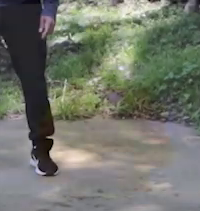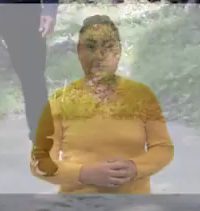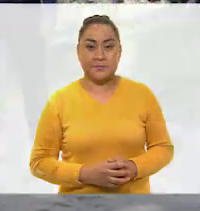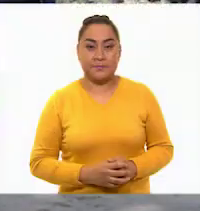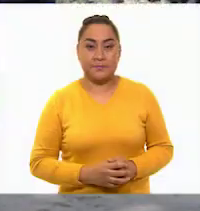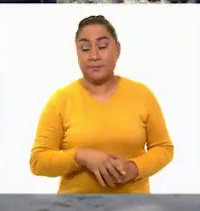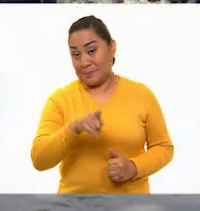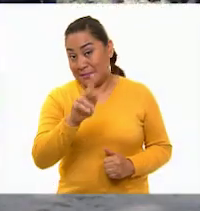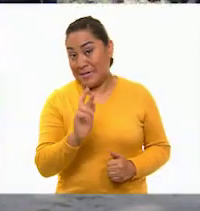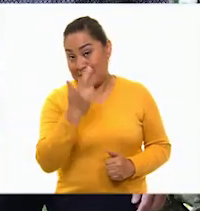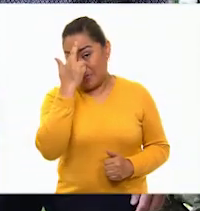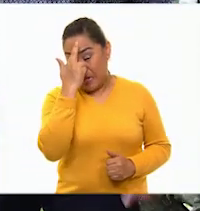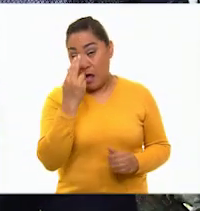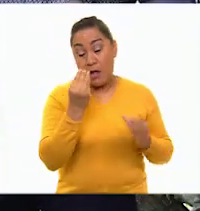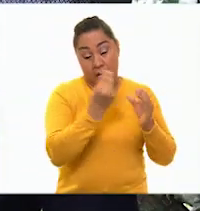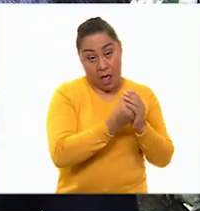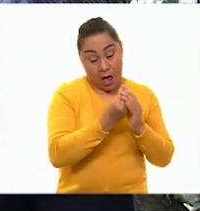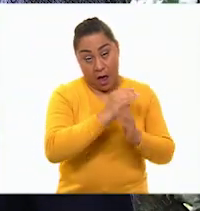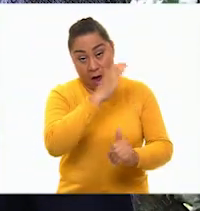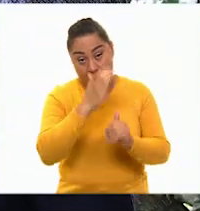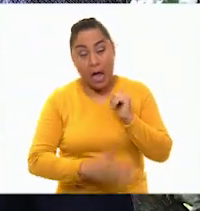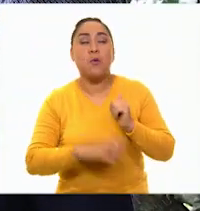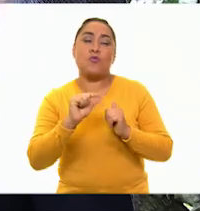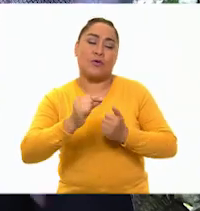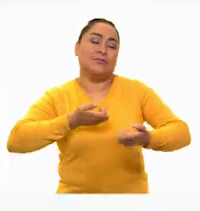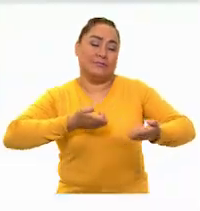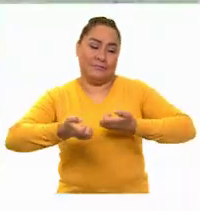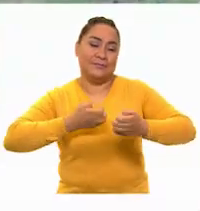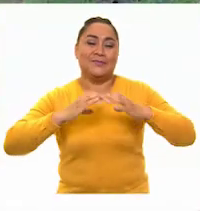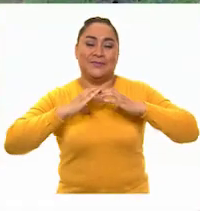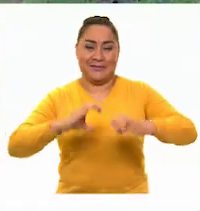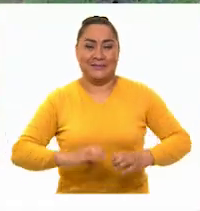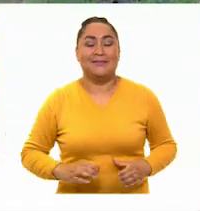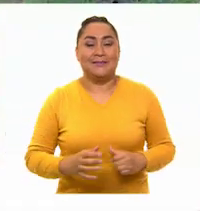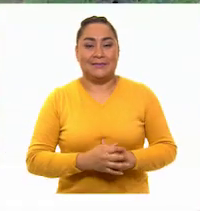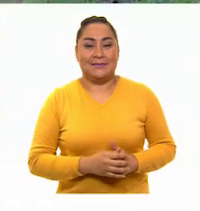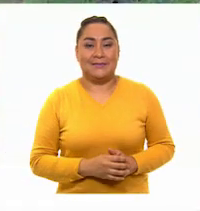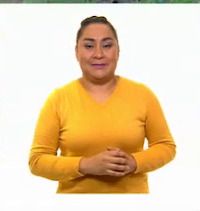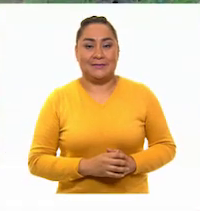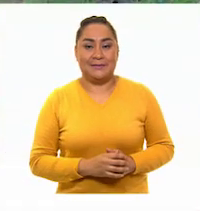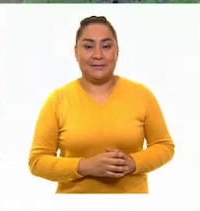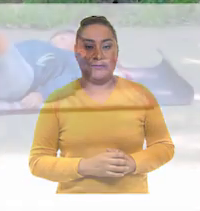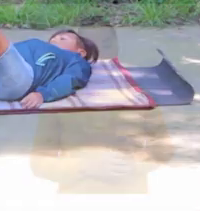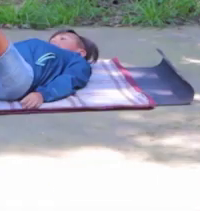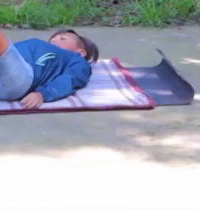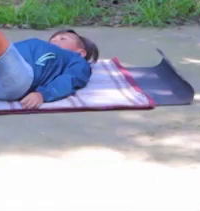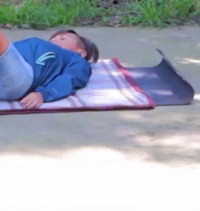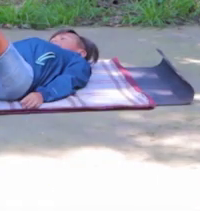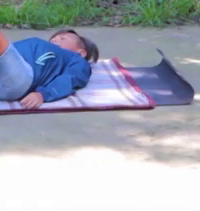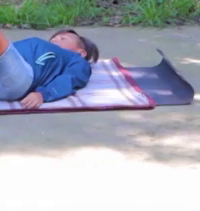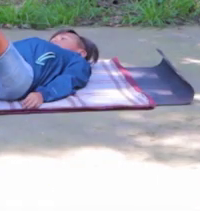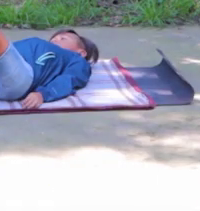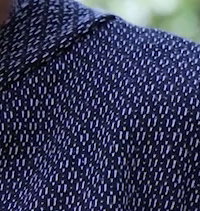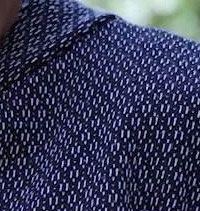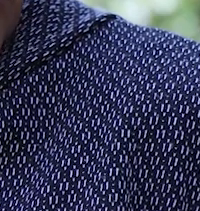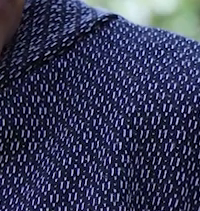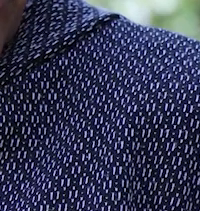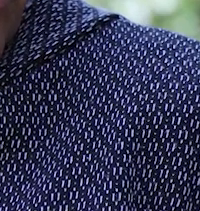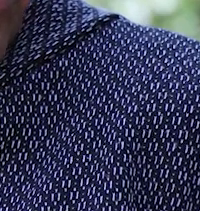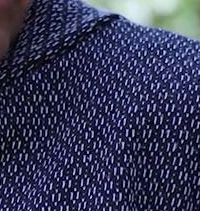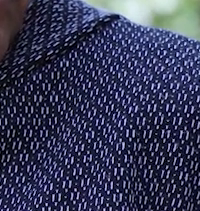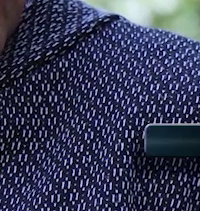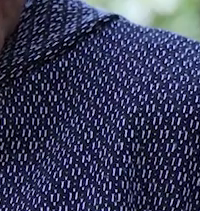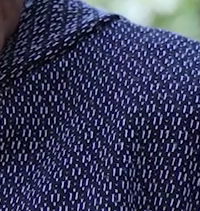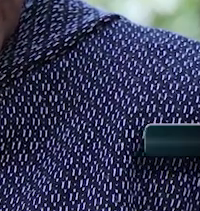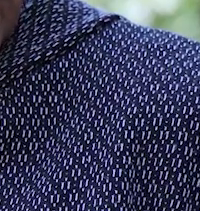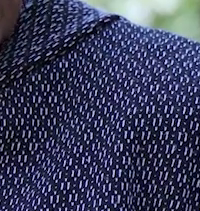Recuerda, entre clase y clase, activa tu cuerpo. Elevación de cadera para trabajar el glúteo. Nos vamos a acostar